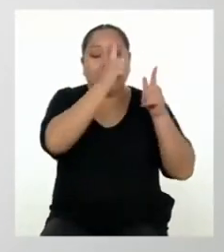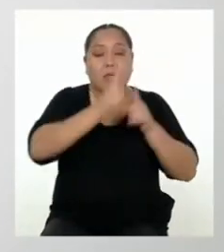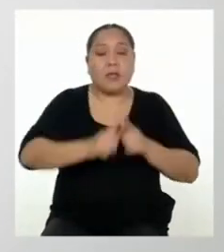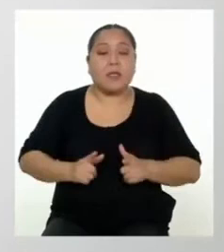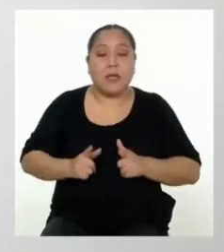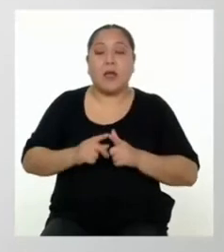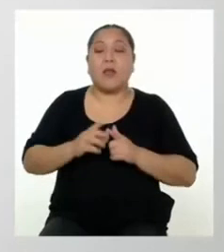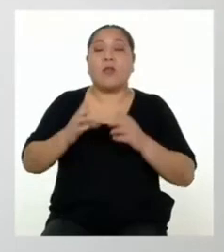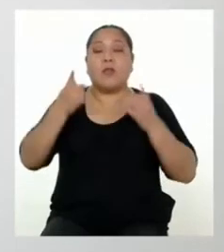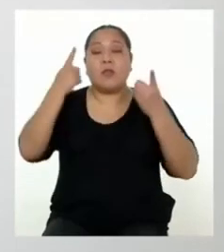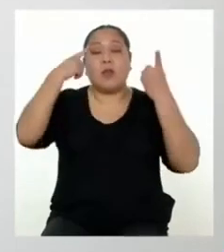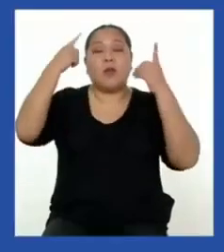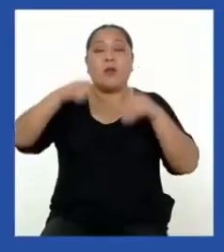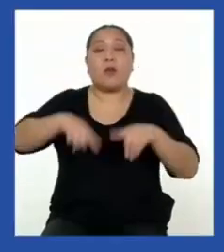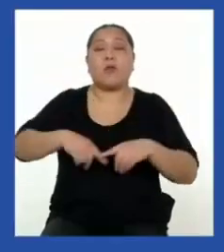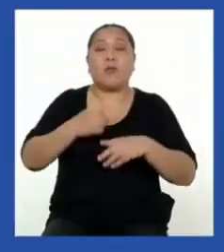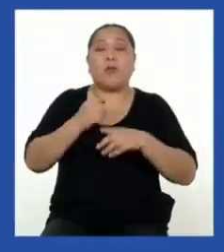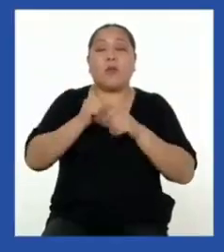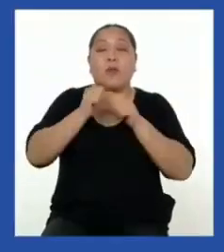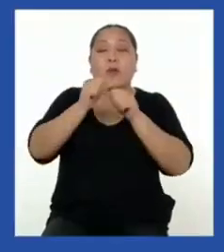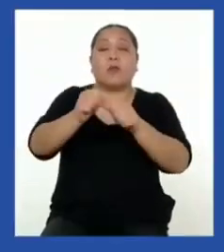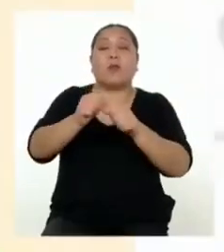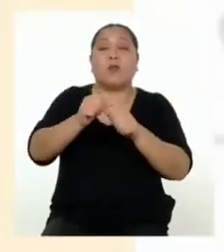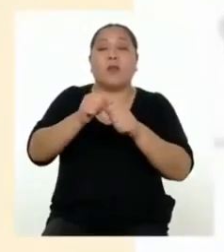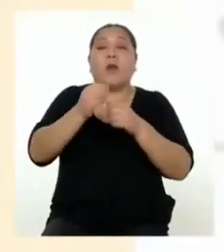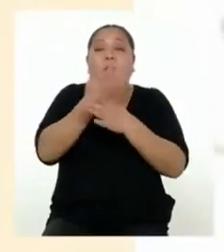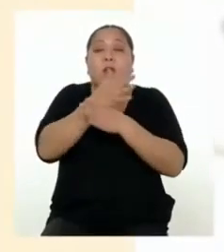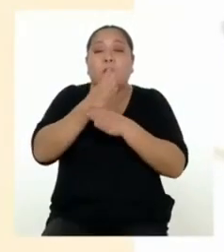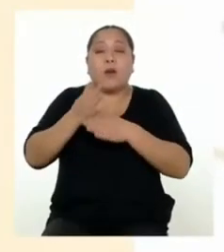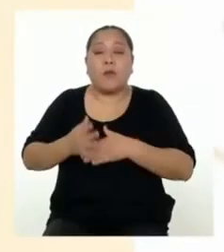en nuestra convivencia en el hogar.